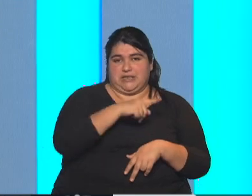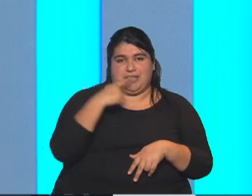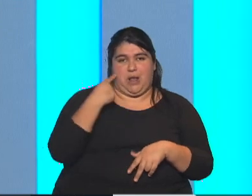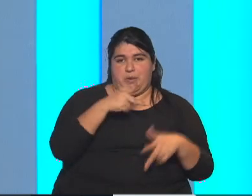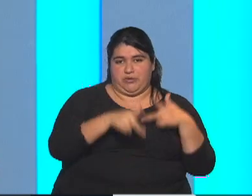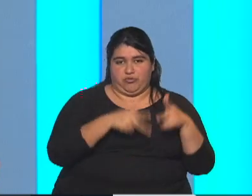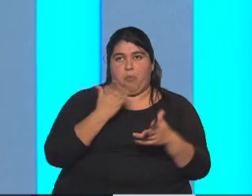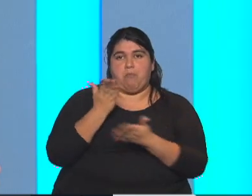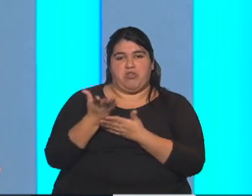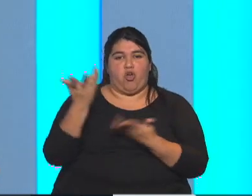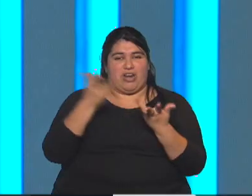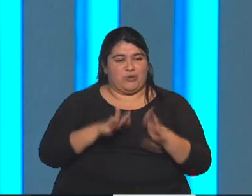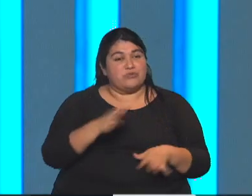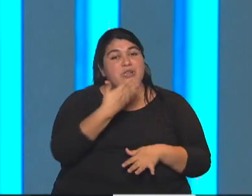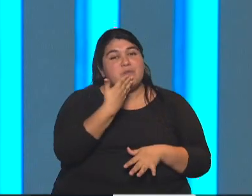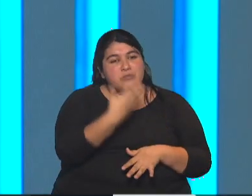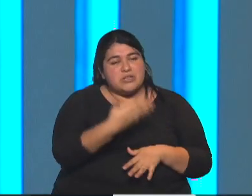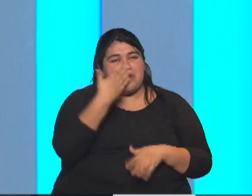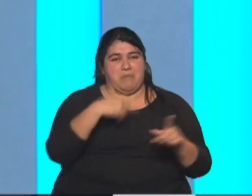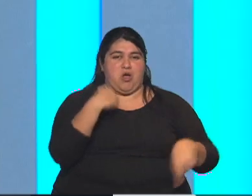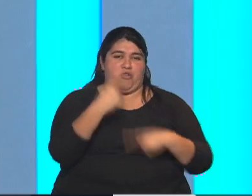pedido de renuncia. Gracias, Néstor. Vamos a volver a hablar seguramente sobre este tema.